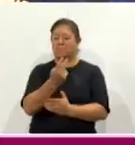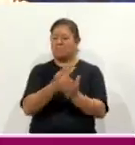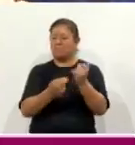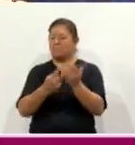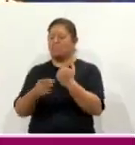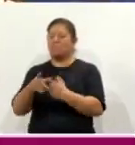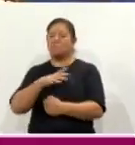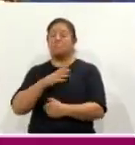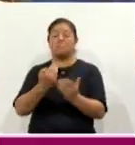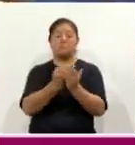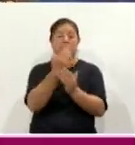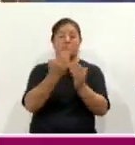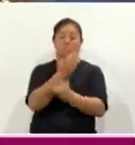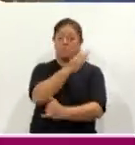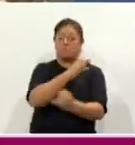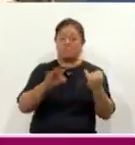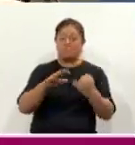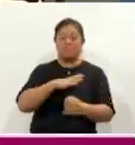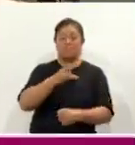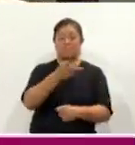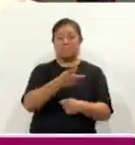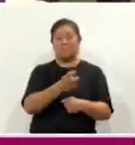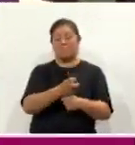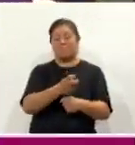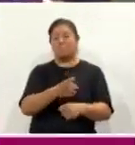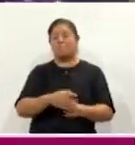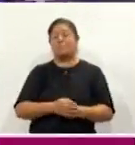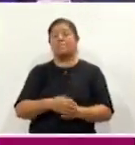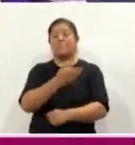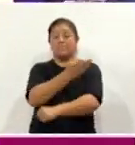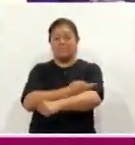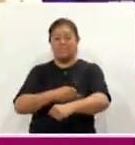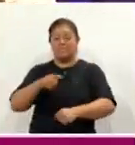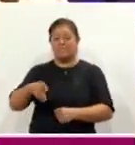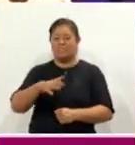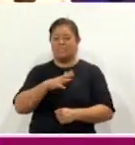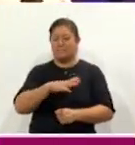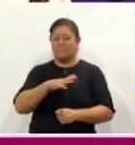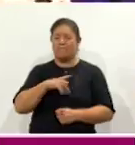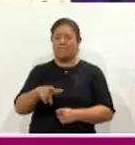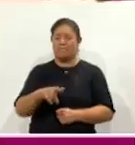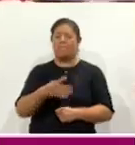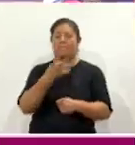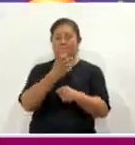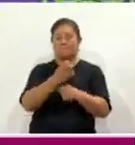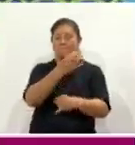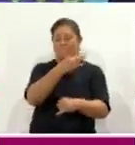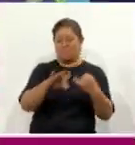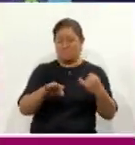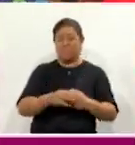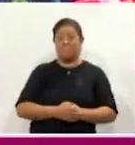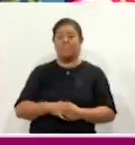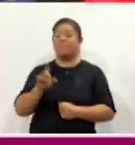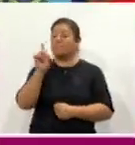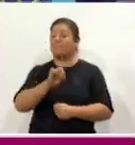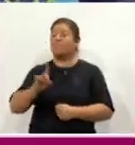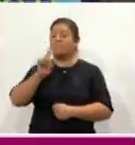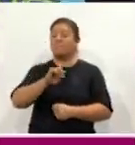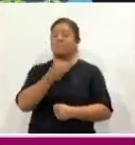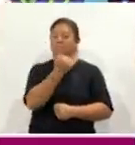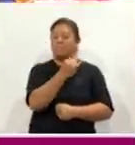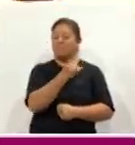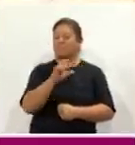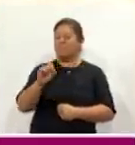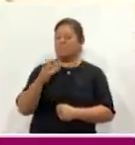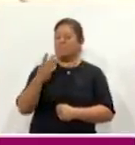mañana, los últimos encuentros de la ronda de sectores, mientras que por la tarde noche se efectuarán los cuartos de final. El domingo 23 de junio